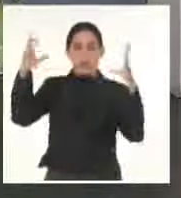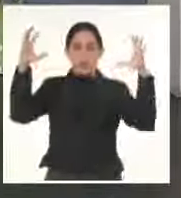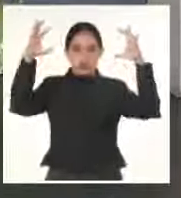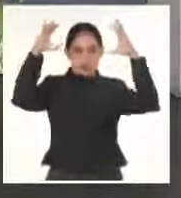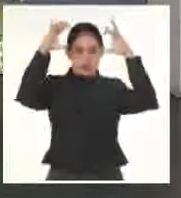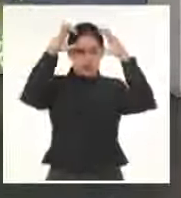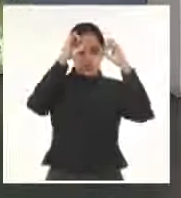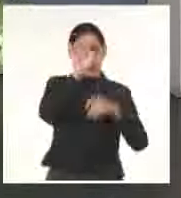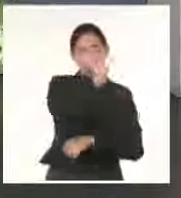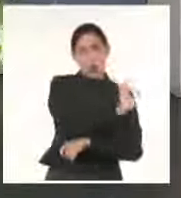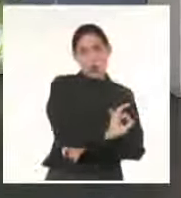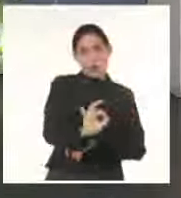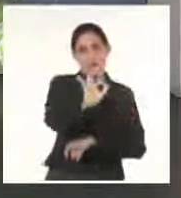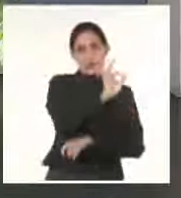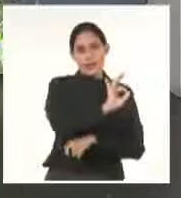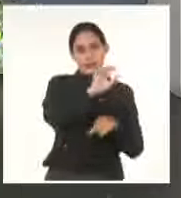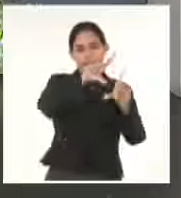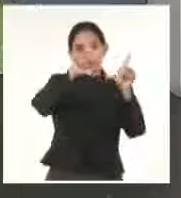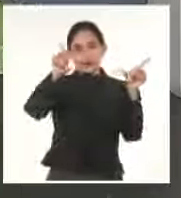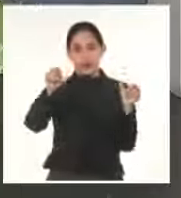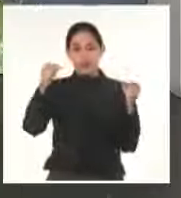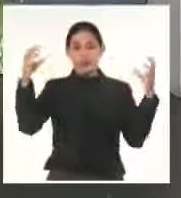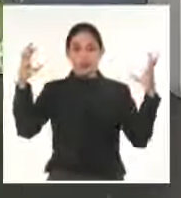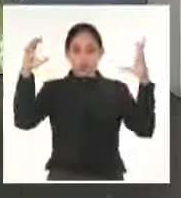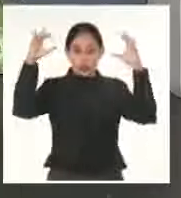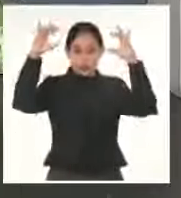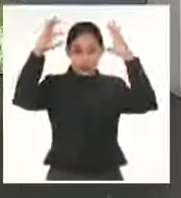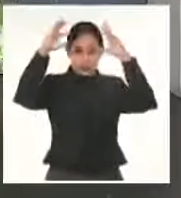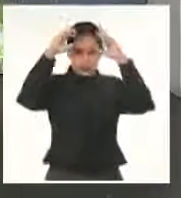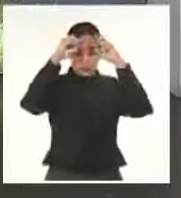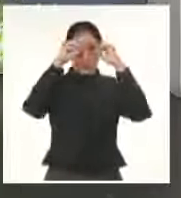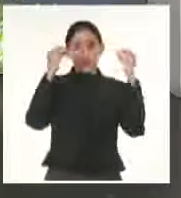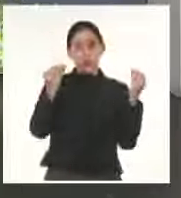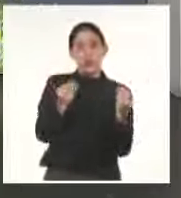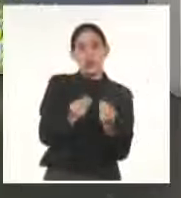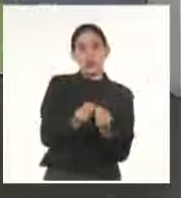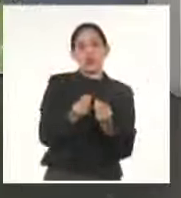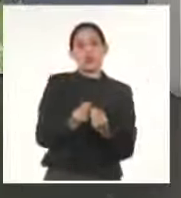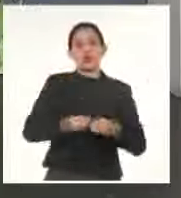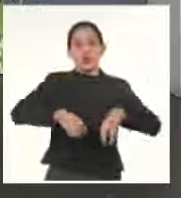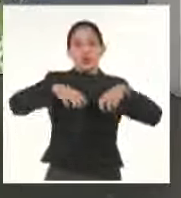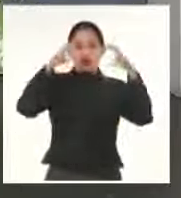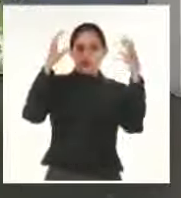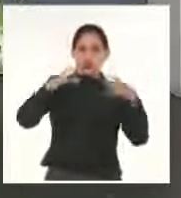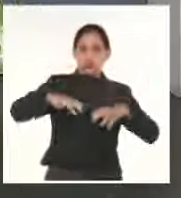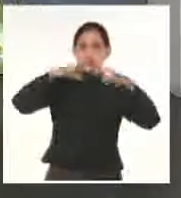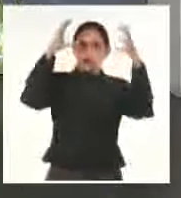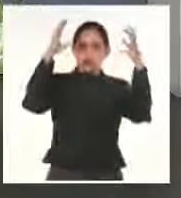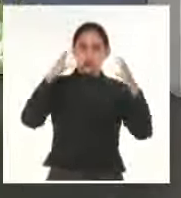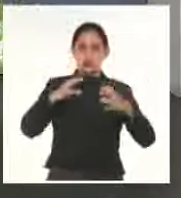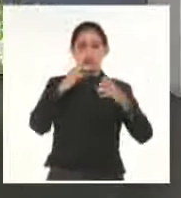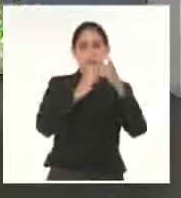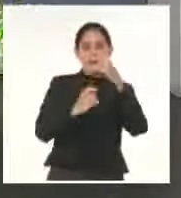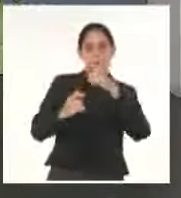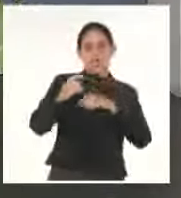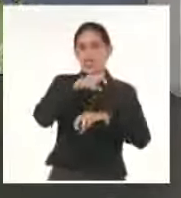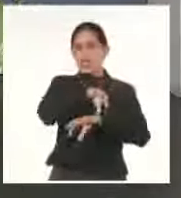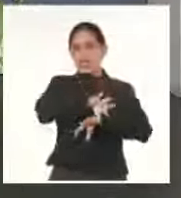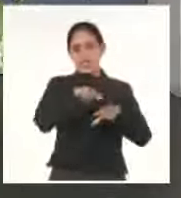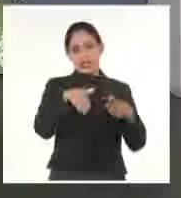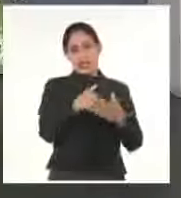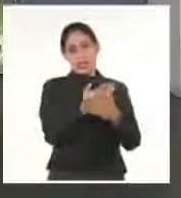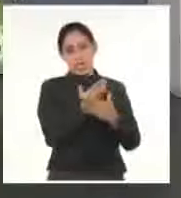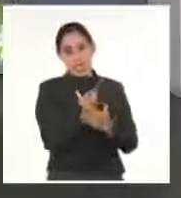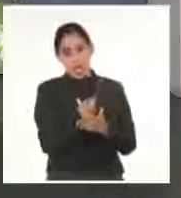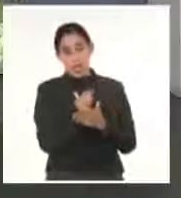oriente de nuestro país. Son nublados bajos que producen chubascos y lluvias principalmente en horas de la madrugada y la mañana.